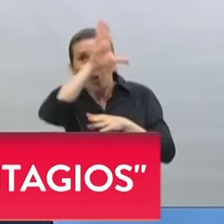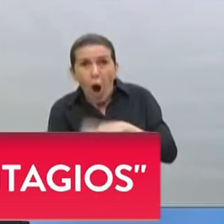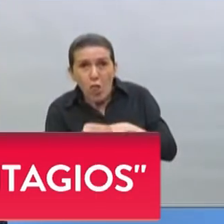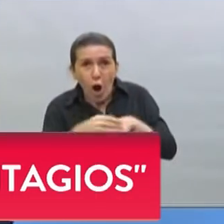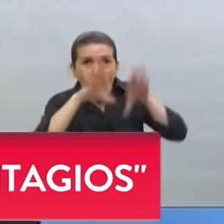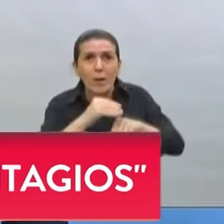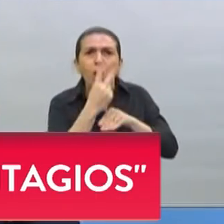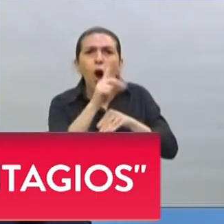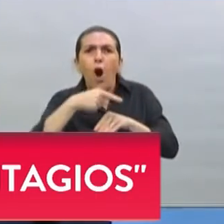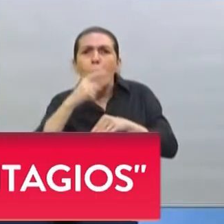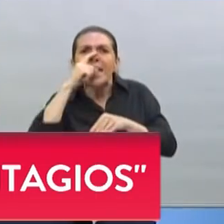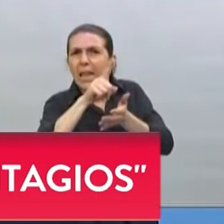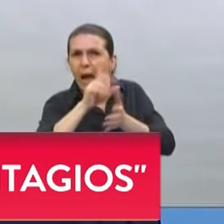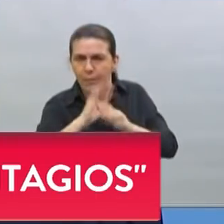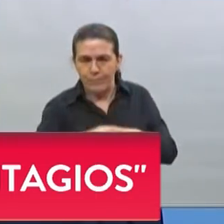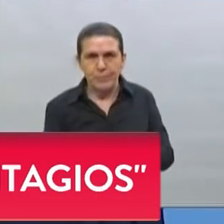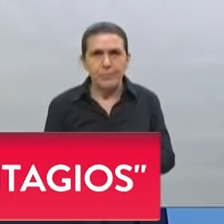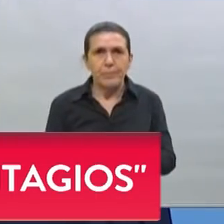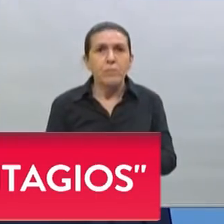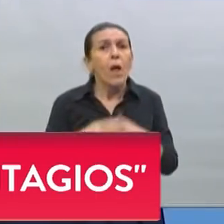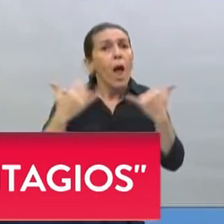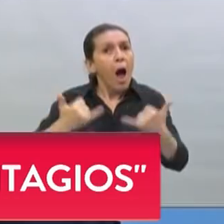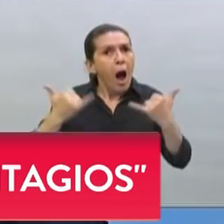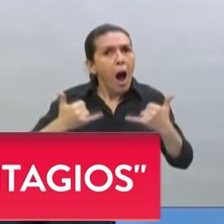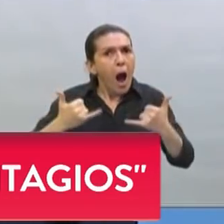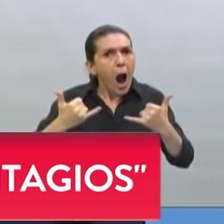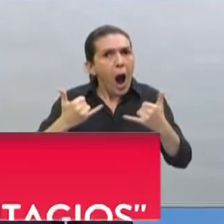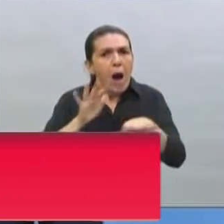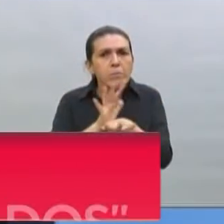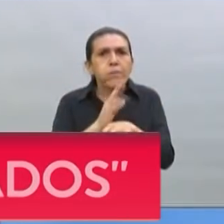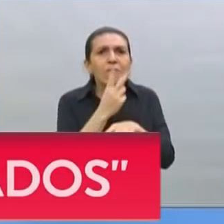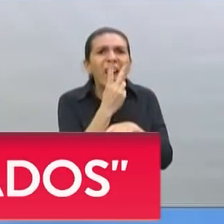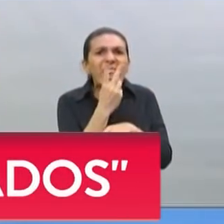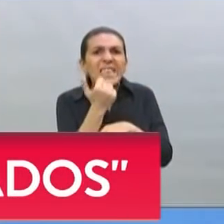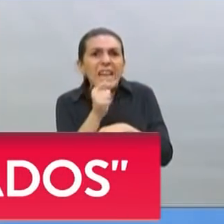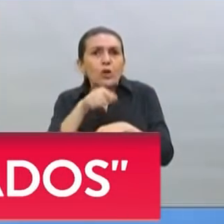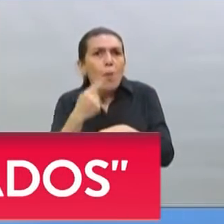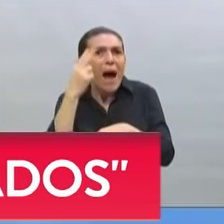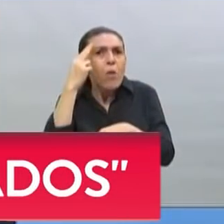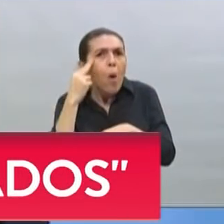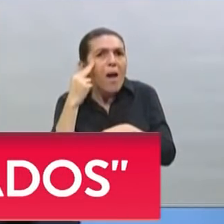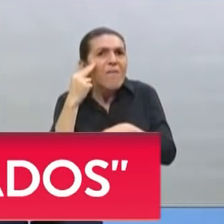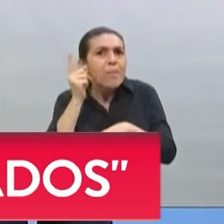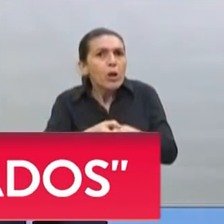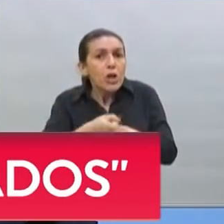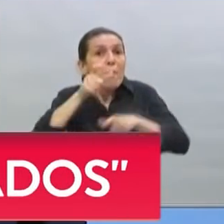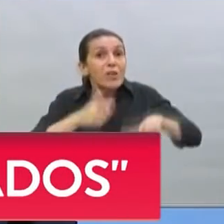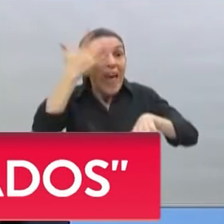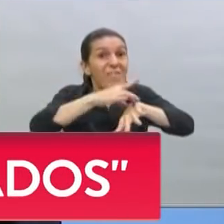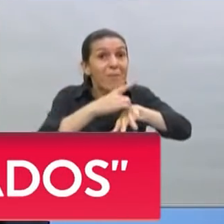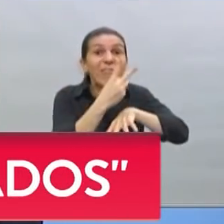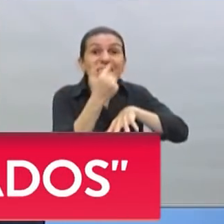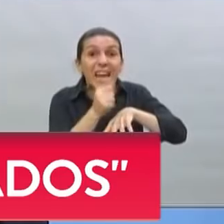casos que fueron importados. Hay un 26,9% de los casos de gente que se infectó